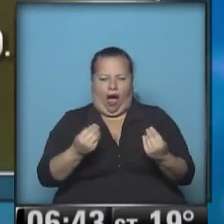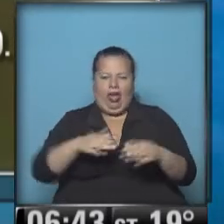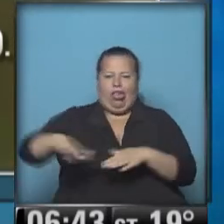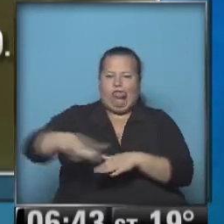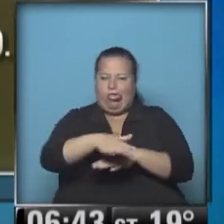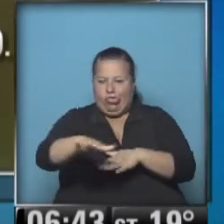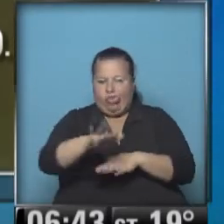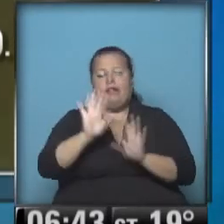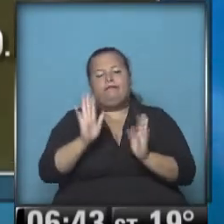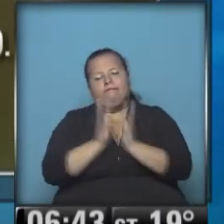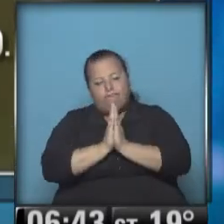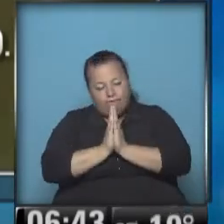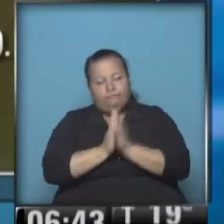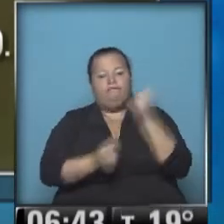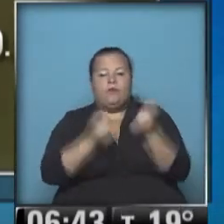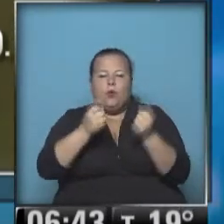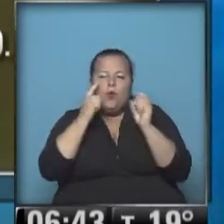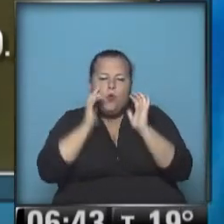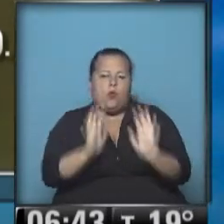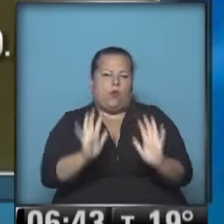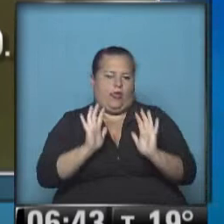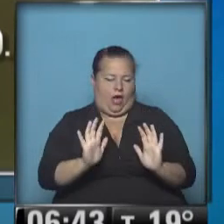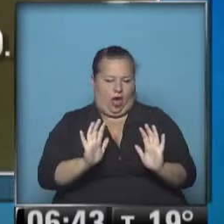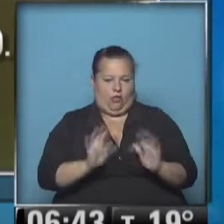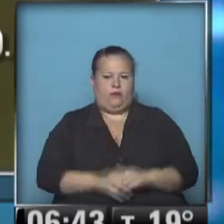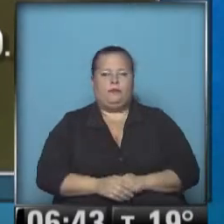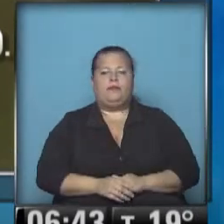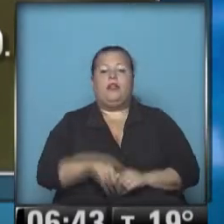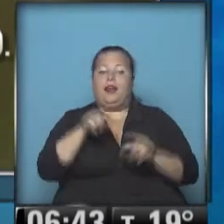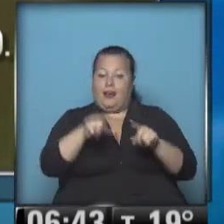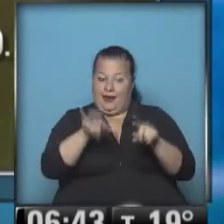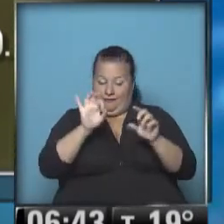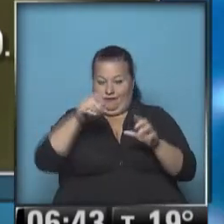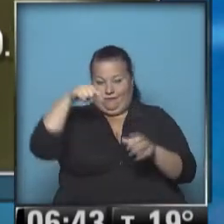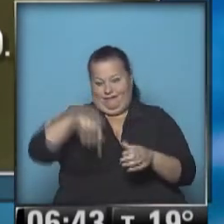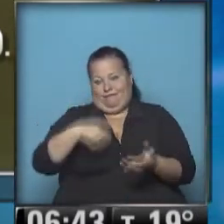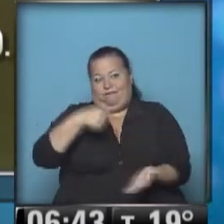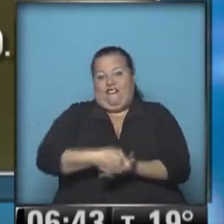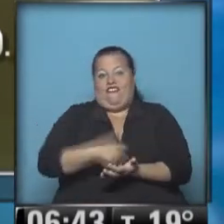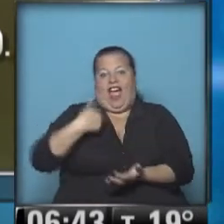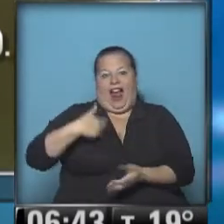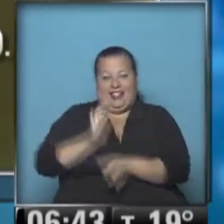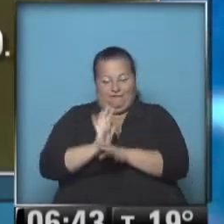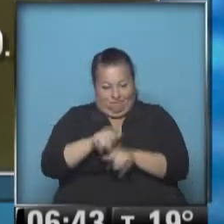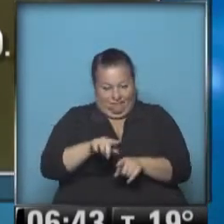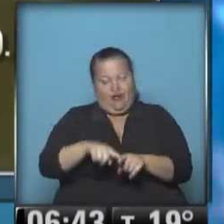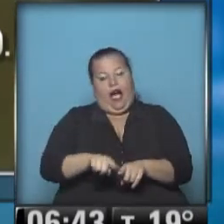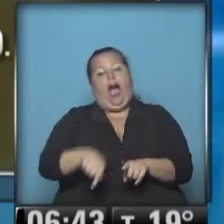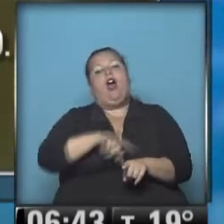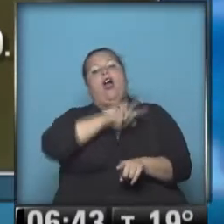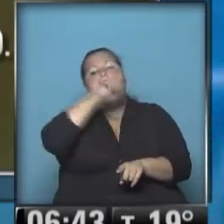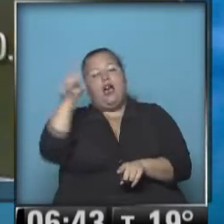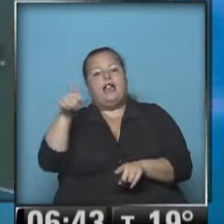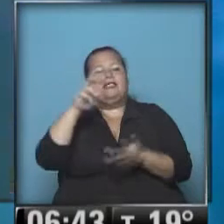adherencia, así que, por supuesto, transite con mayor precaución. Desde este lugar, desde casi el confín de la patria, nos vamos a ir ahora